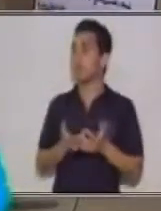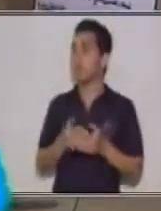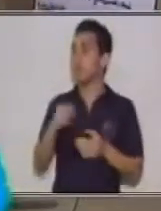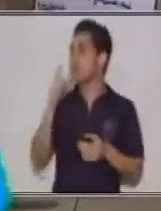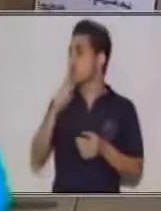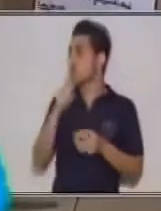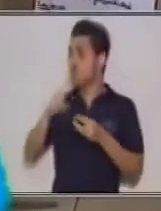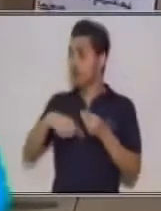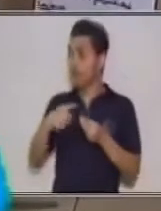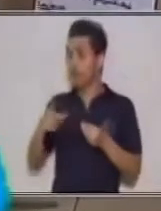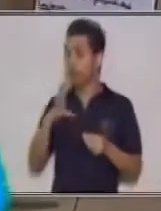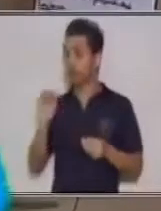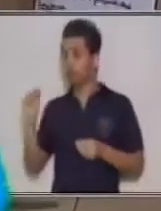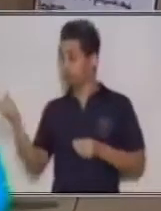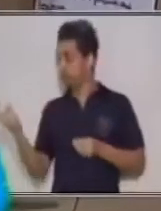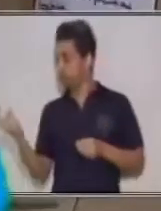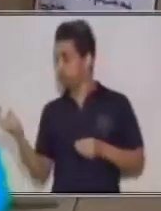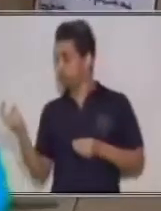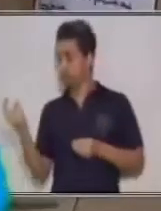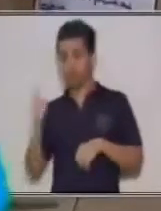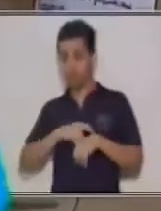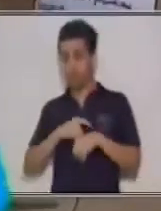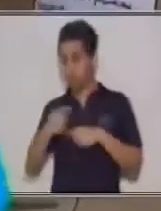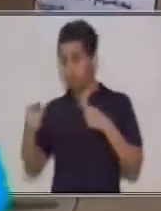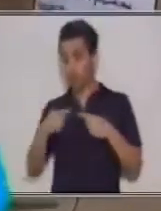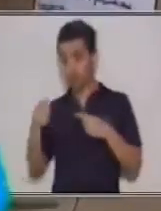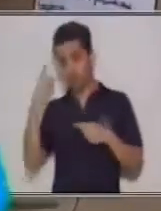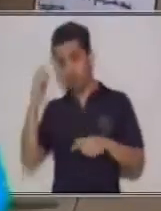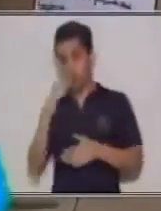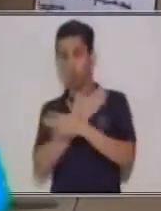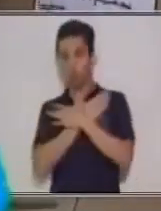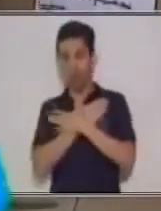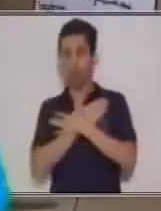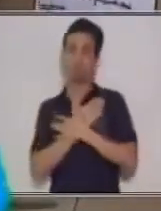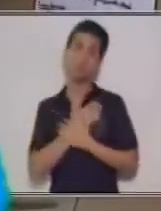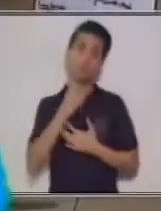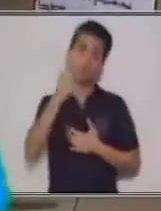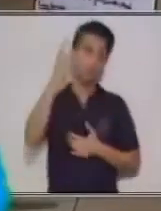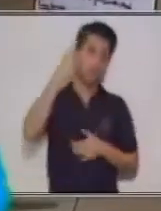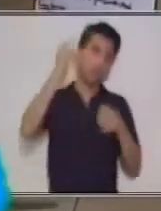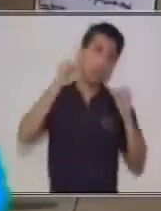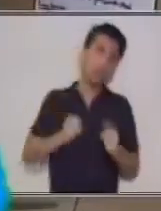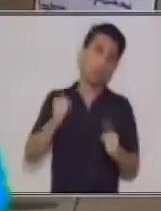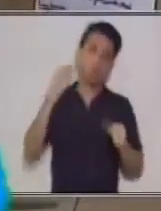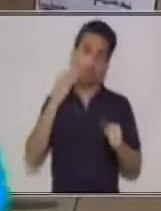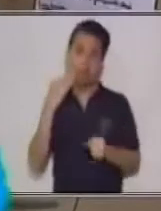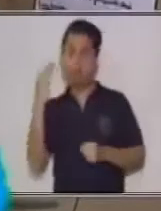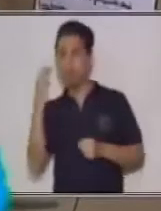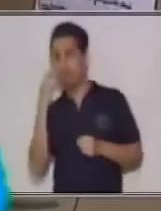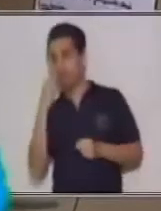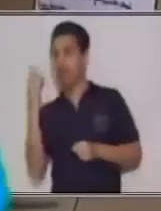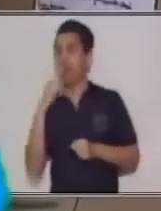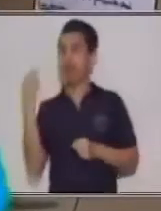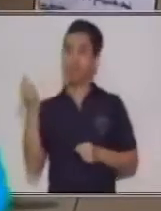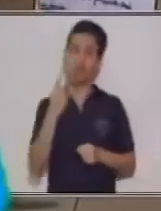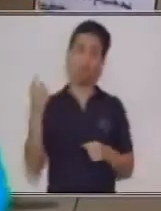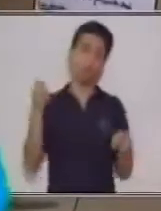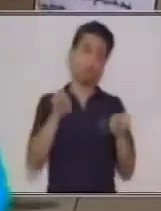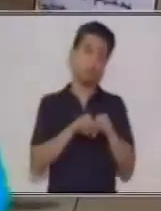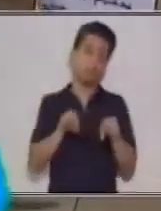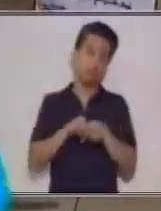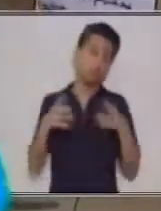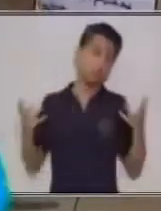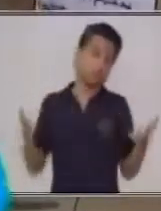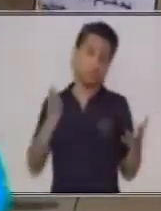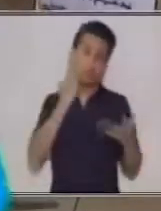familia, que para ti es una persona muy especial. Puede ser tu mamá, tu papá, tus hermanos, tus primos, tus